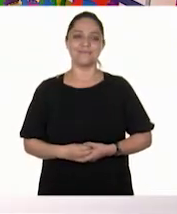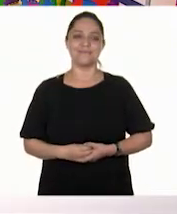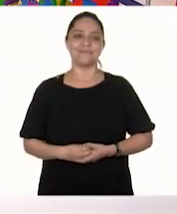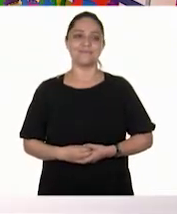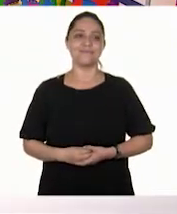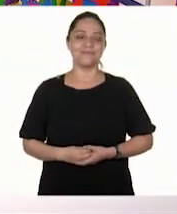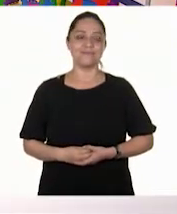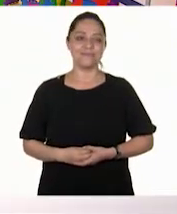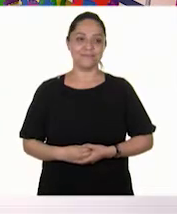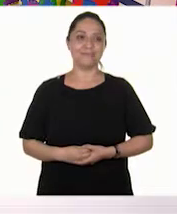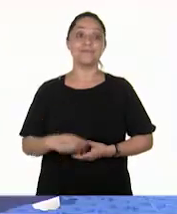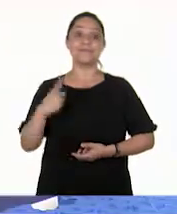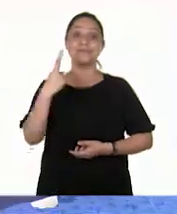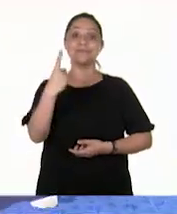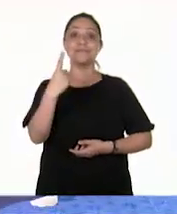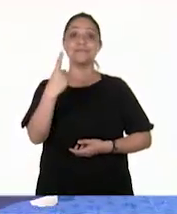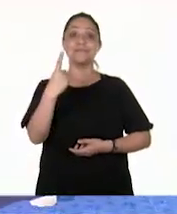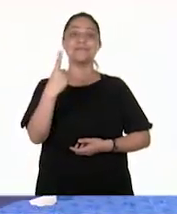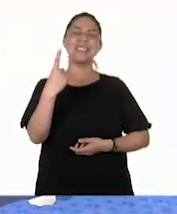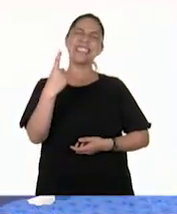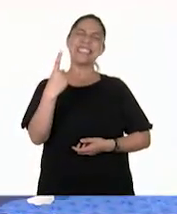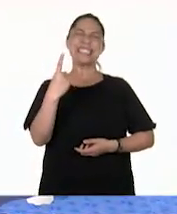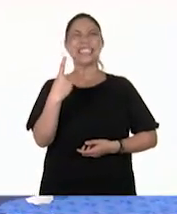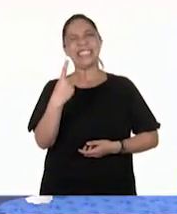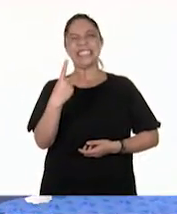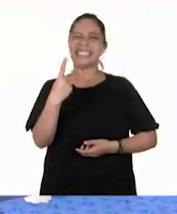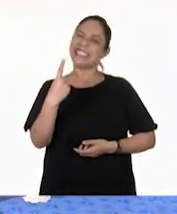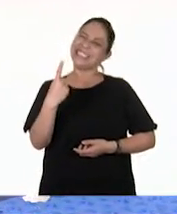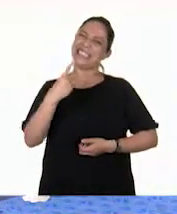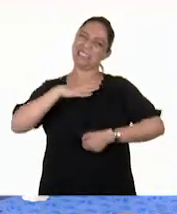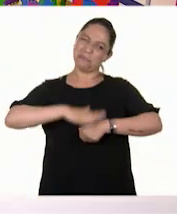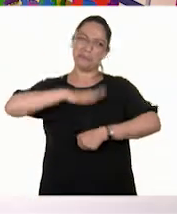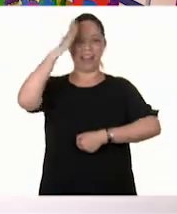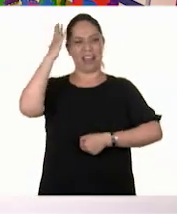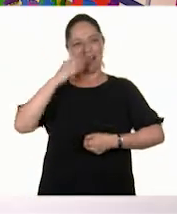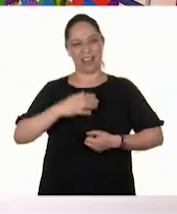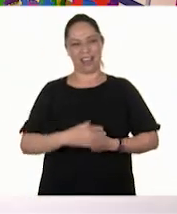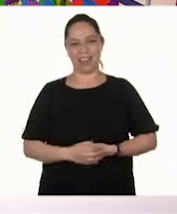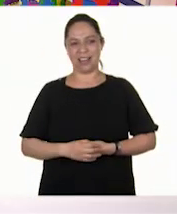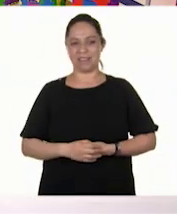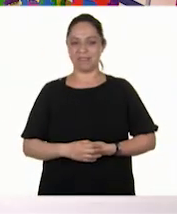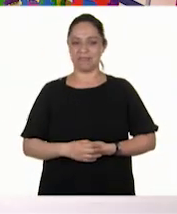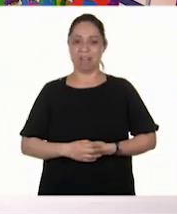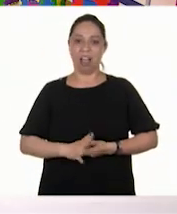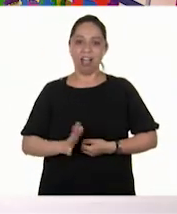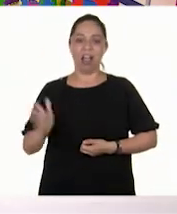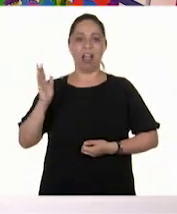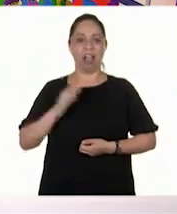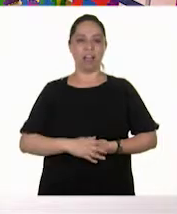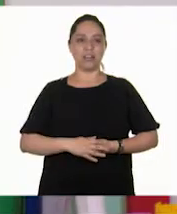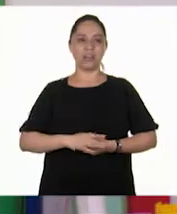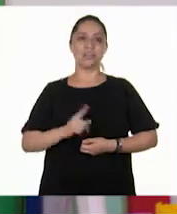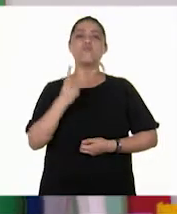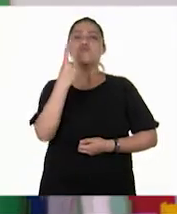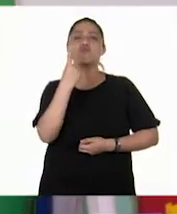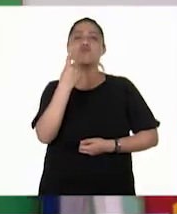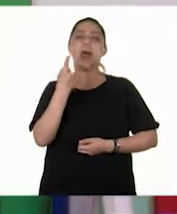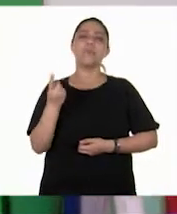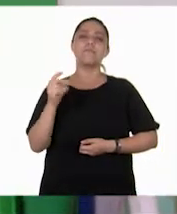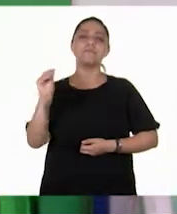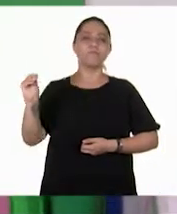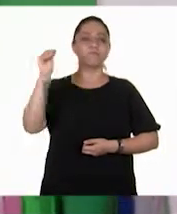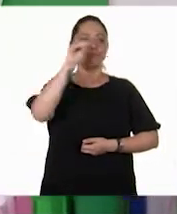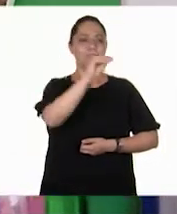¡Ay, ay, ay! ¡Uno! Uy, no, tenían que haber sido dos. Y ya ganábamos. Avanzamos una casilla más.